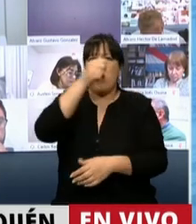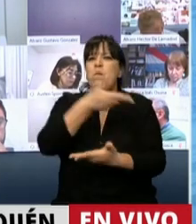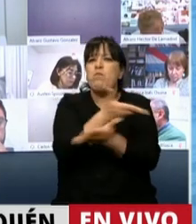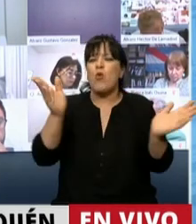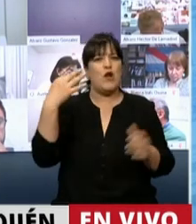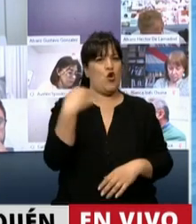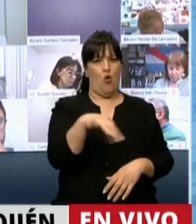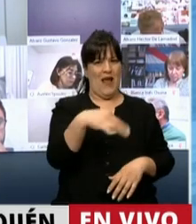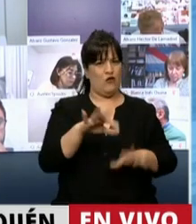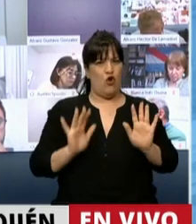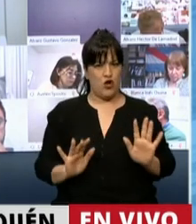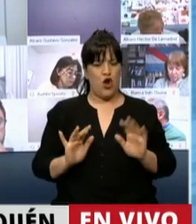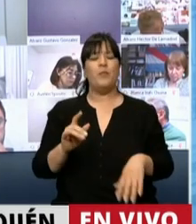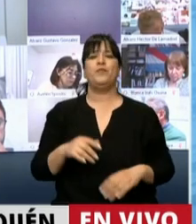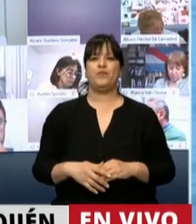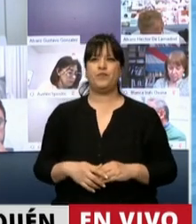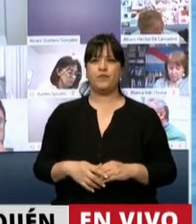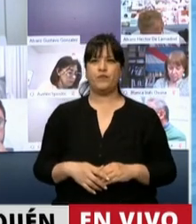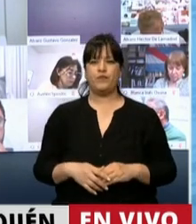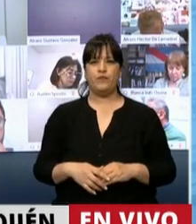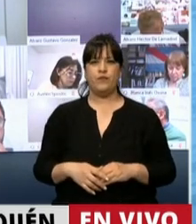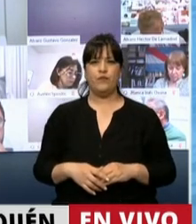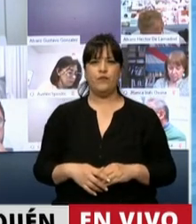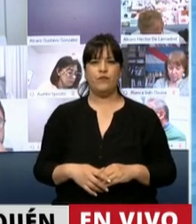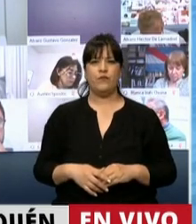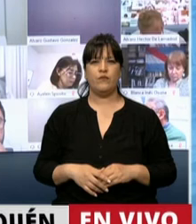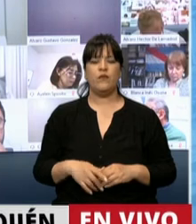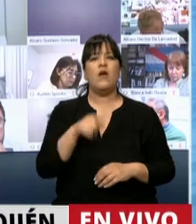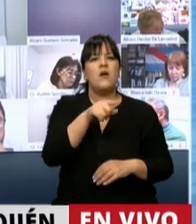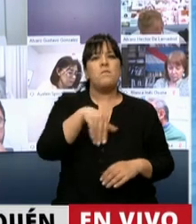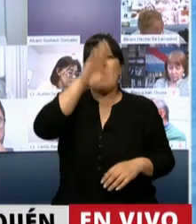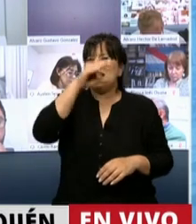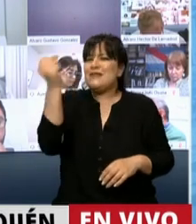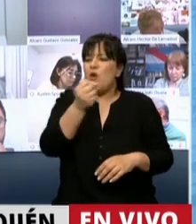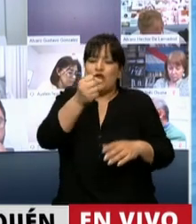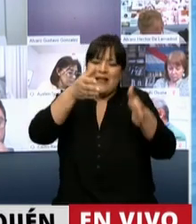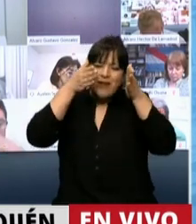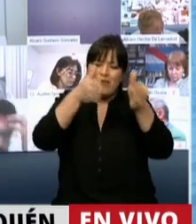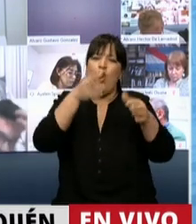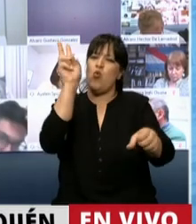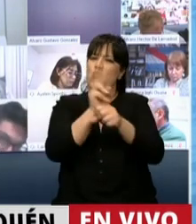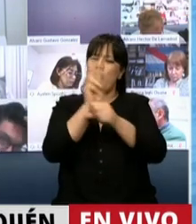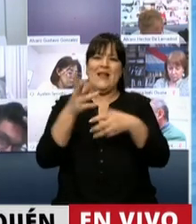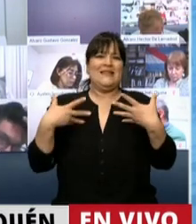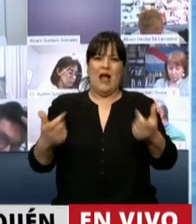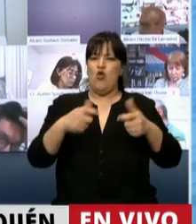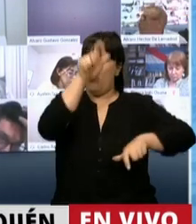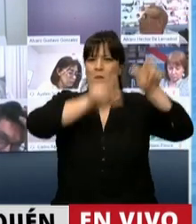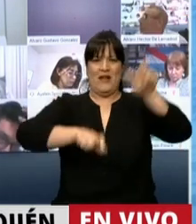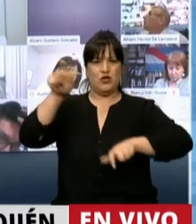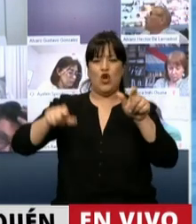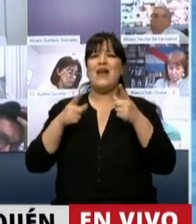que lejos de pretender que las individuales prioriza la salud de la comunidad. Necesitamos